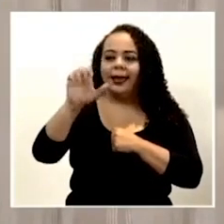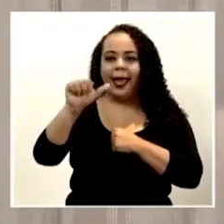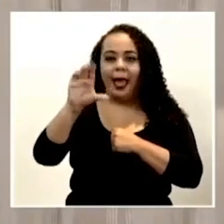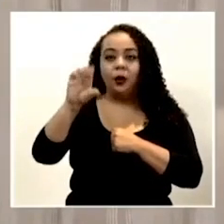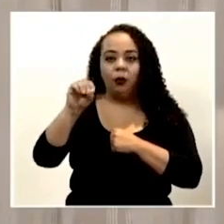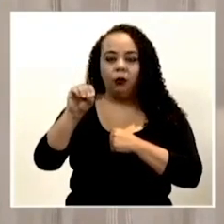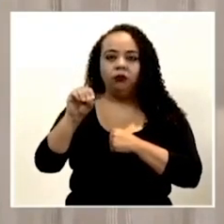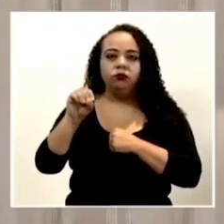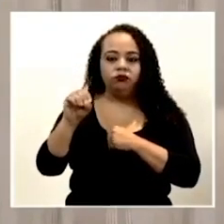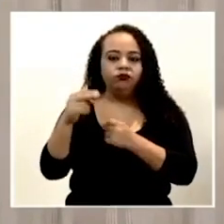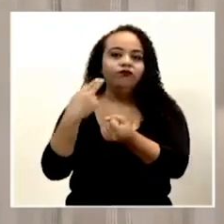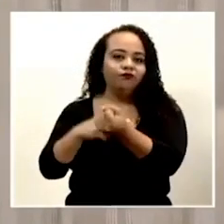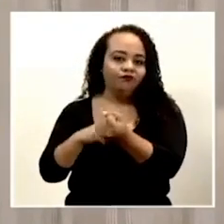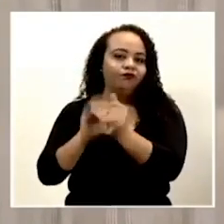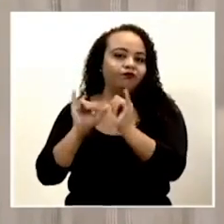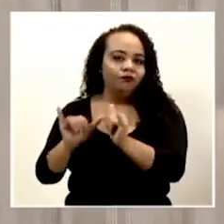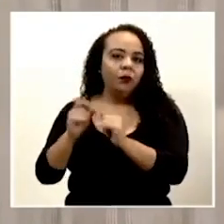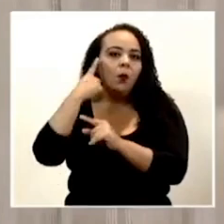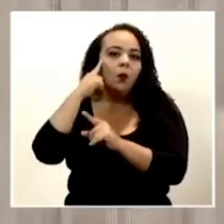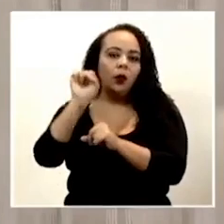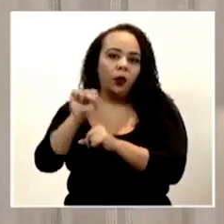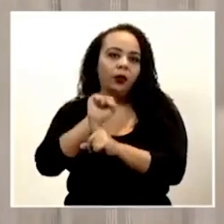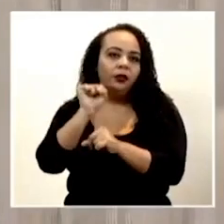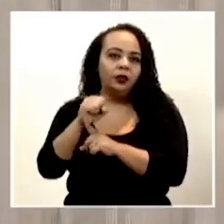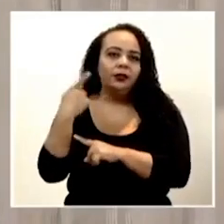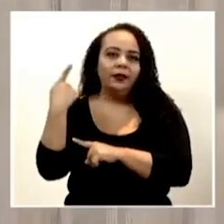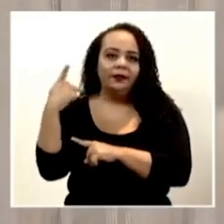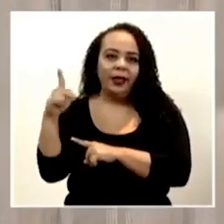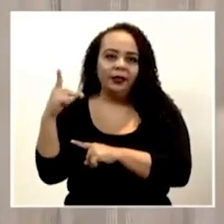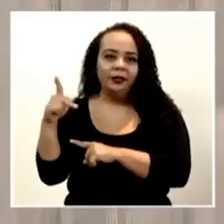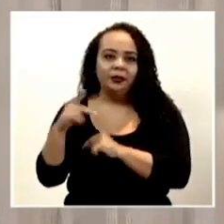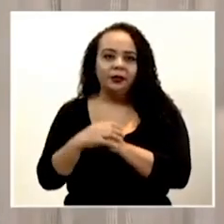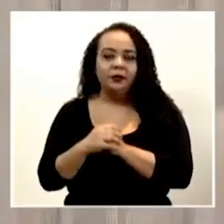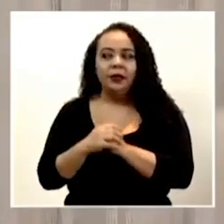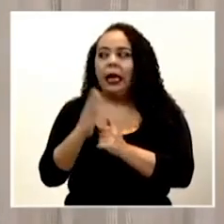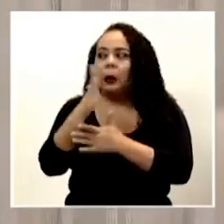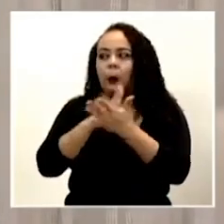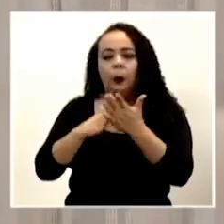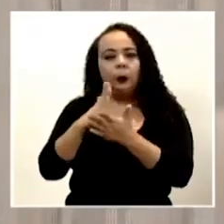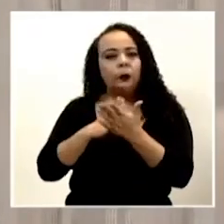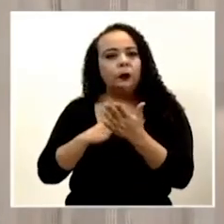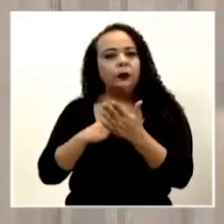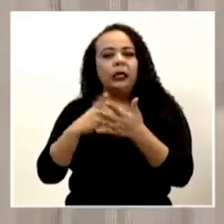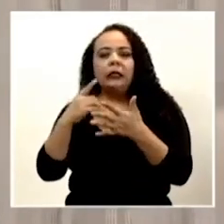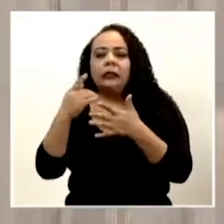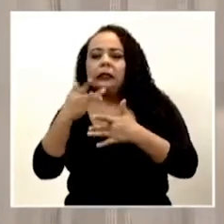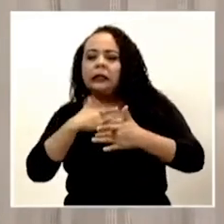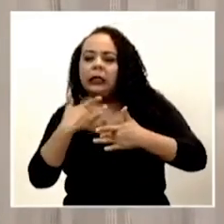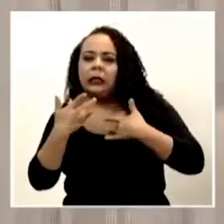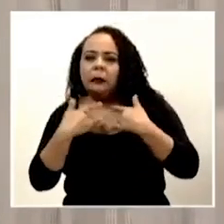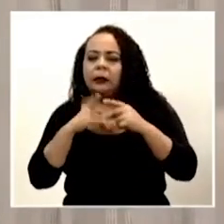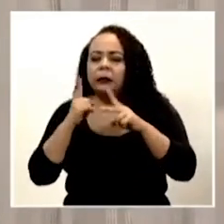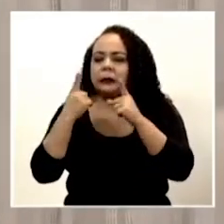internado, ya sea por condiciones de riesgo y, y algunos síntomas que ya comenzaba a manifestar. Pero básicamente